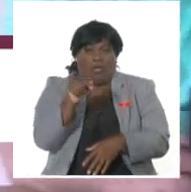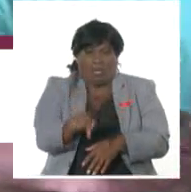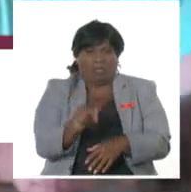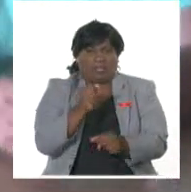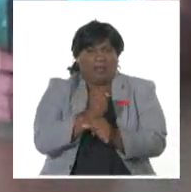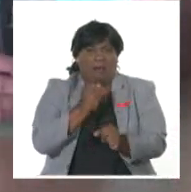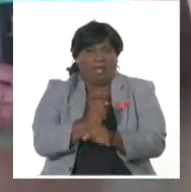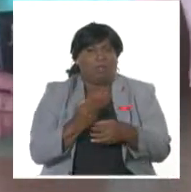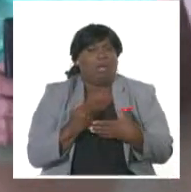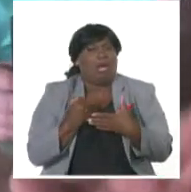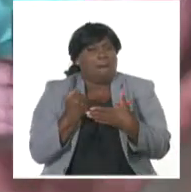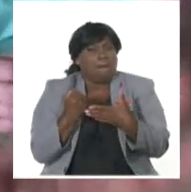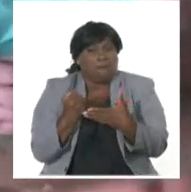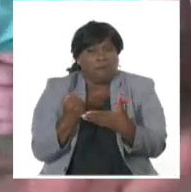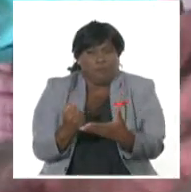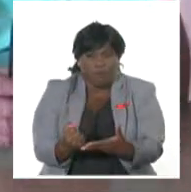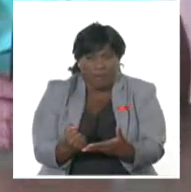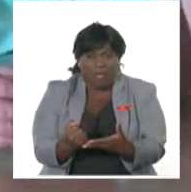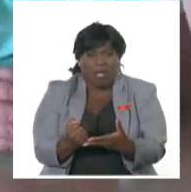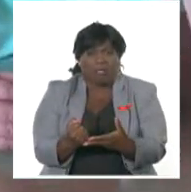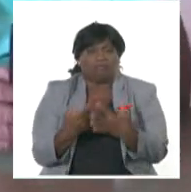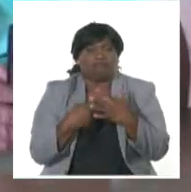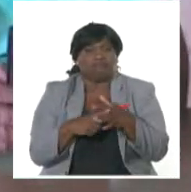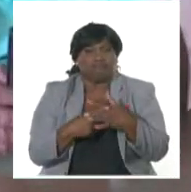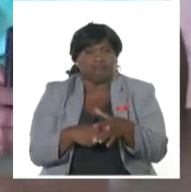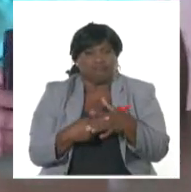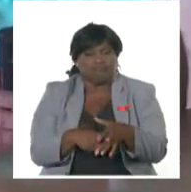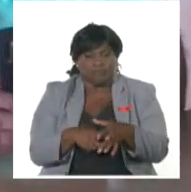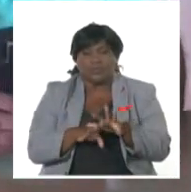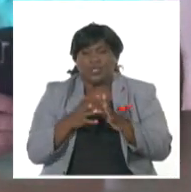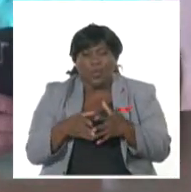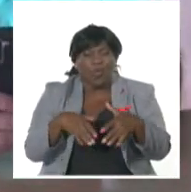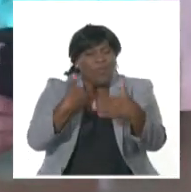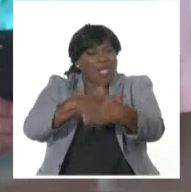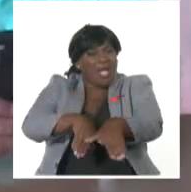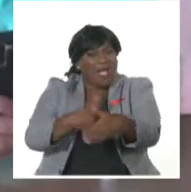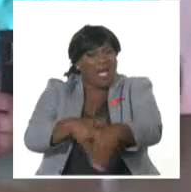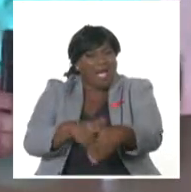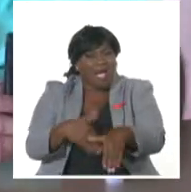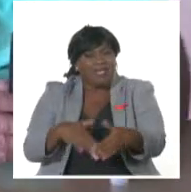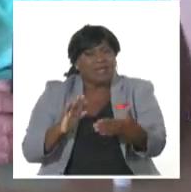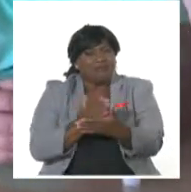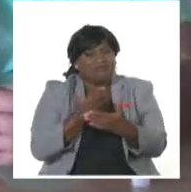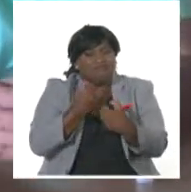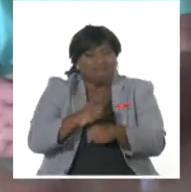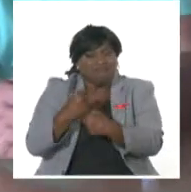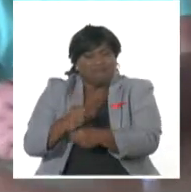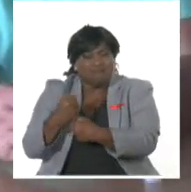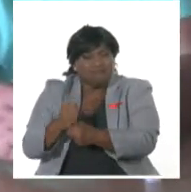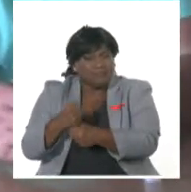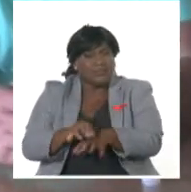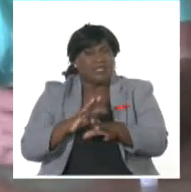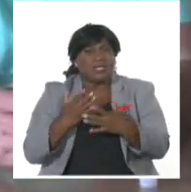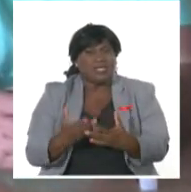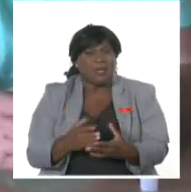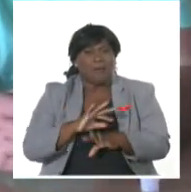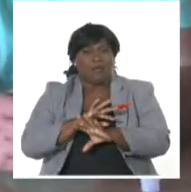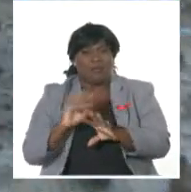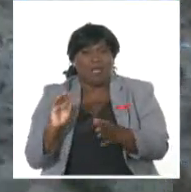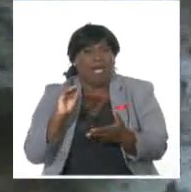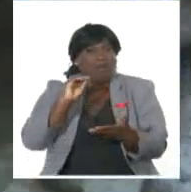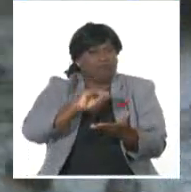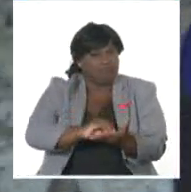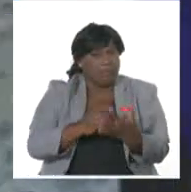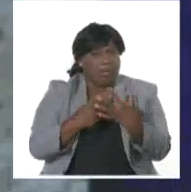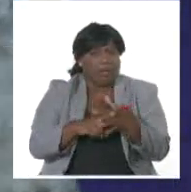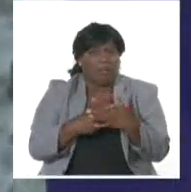el tiempo, sobre todo en los viales y todos los puentes que hay que reparar. Estamos dando paso primero y después restableciendo su condición original cada una de las